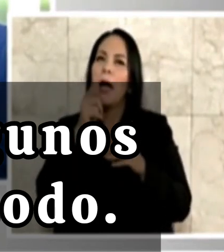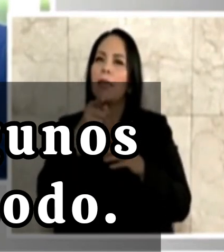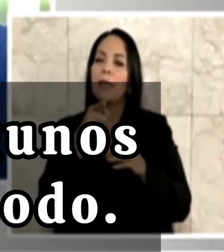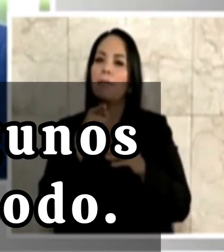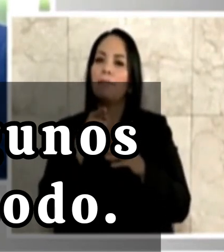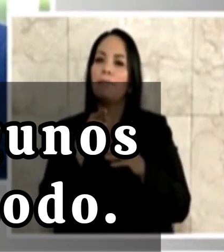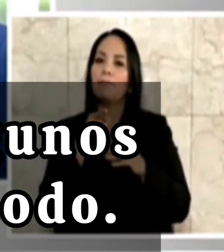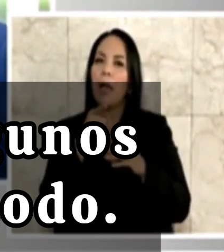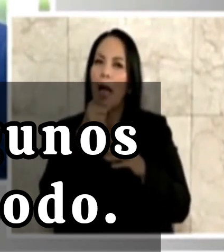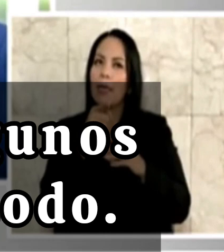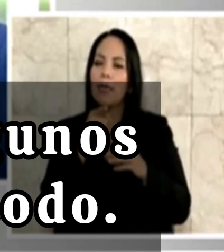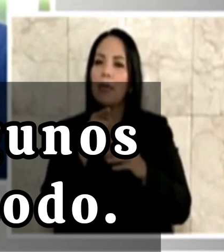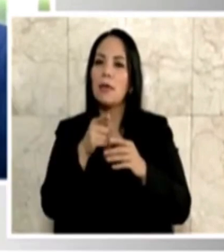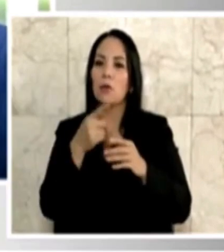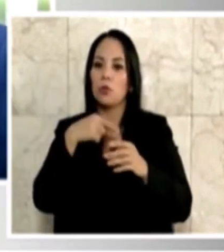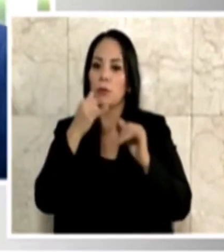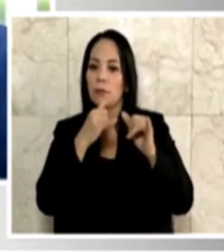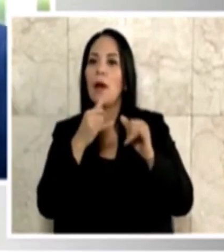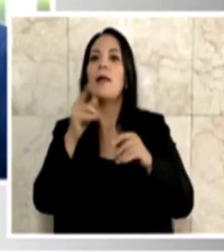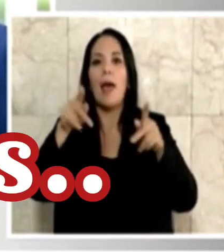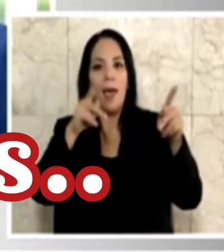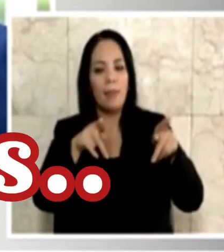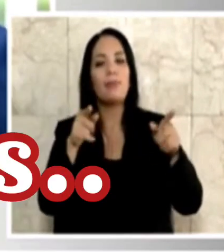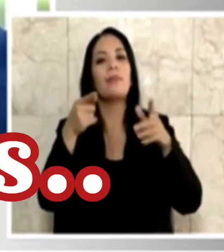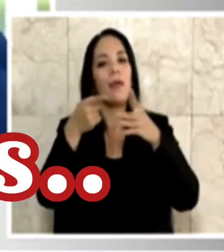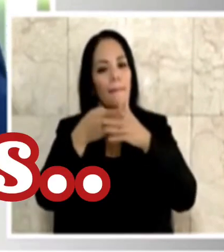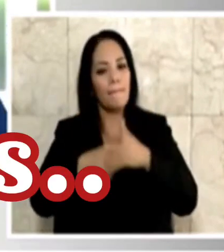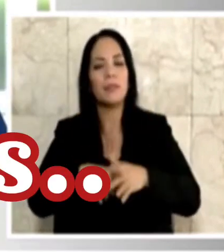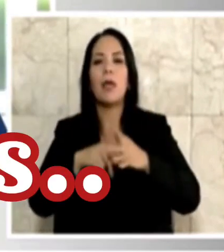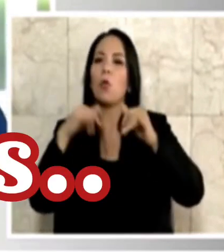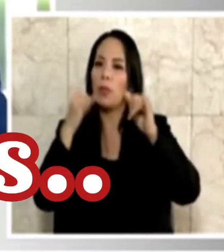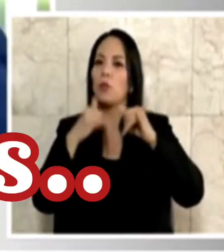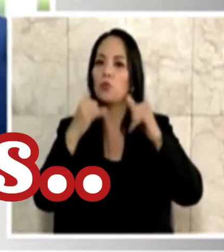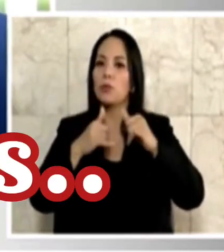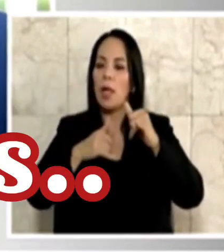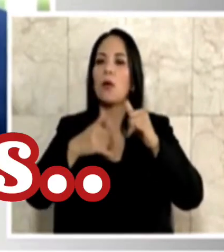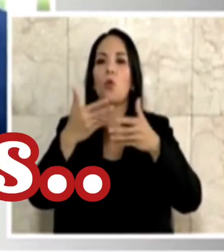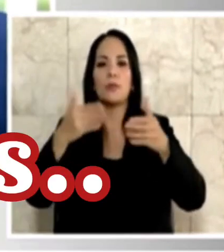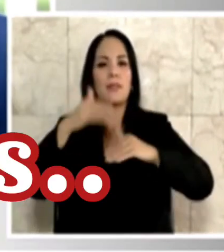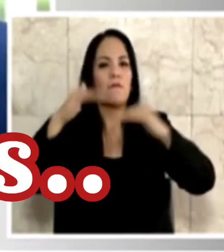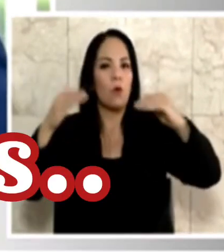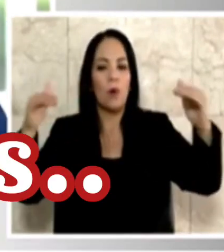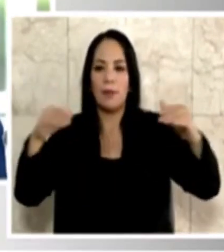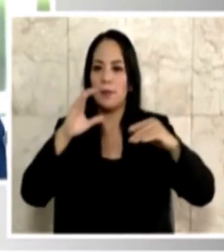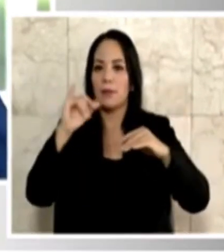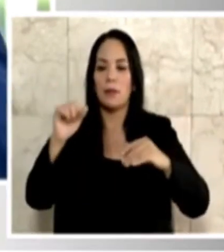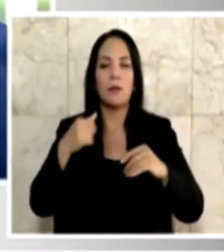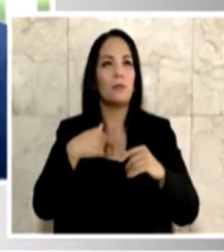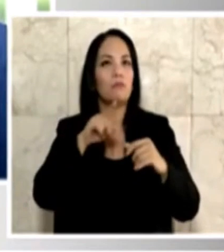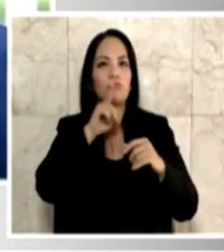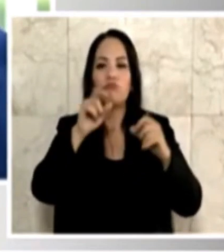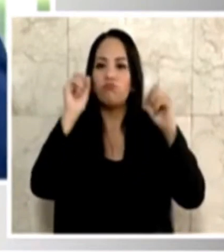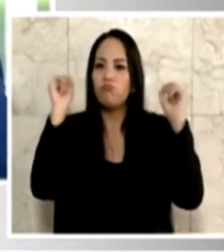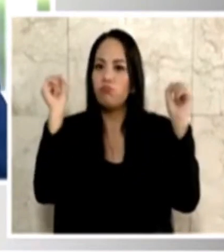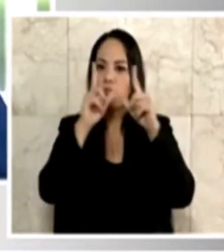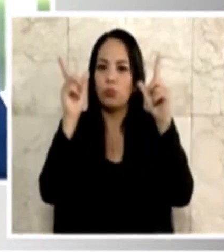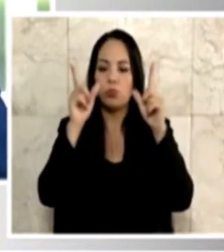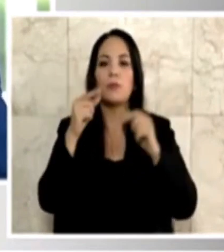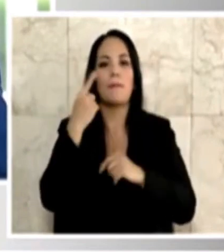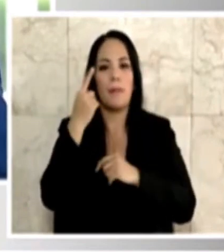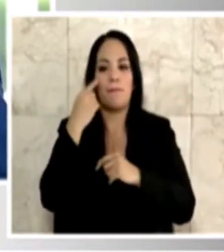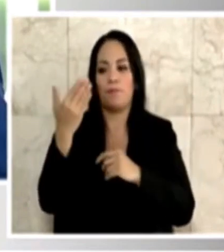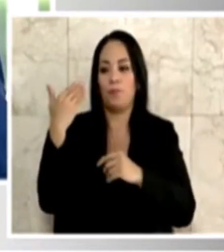apoyo ciudadano en denunciar las irregularidades y viera, don Richard, que son impresionantes. La última